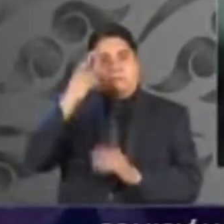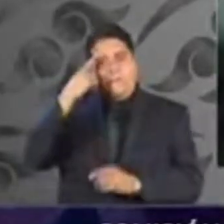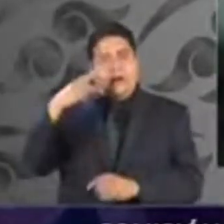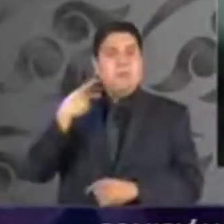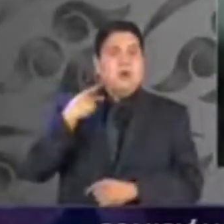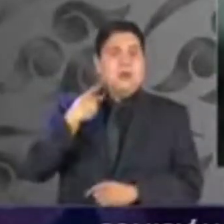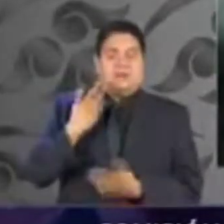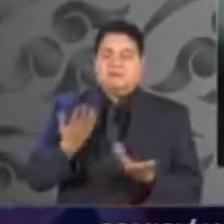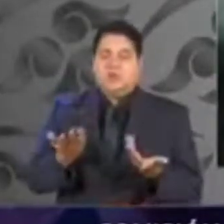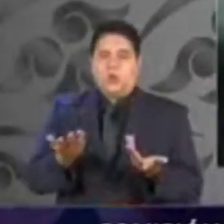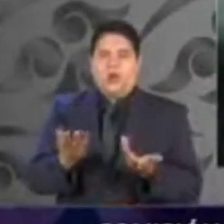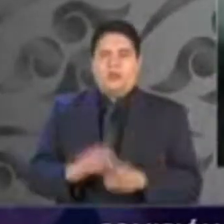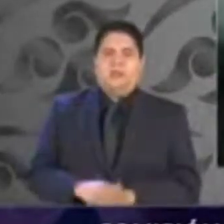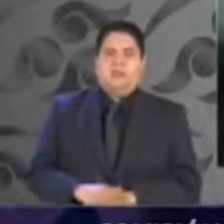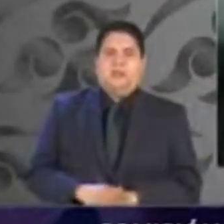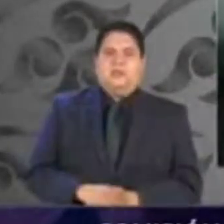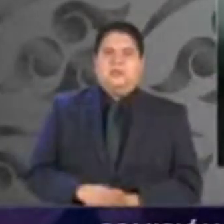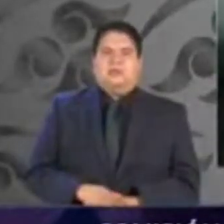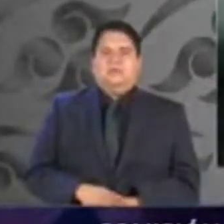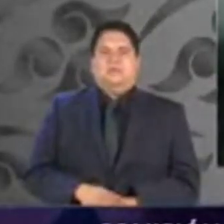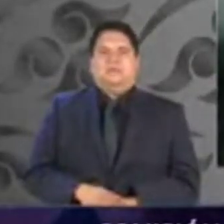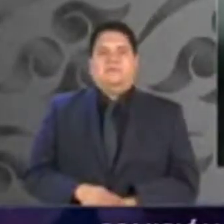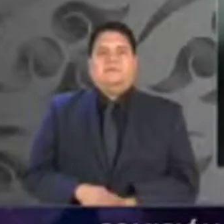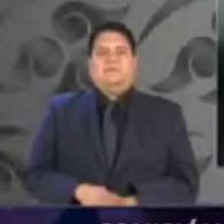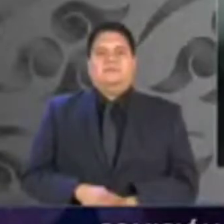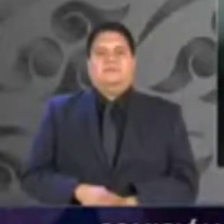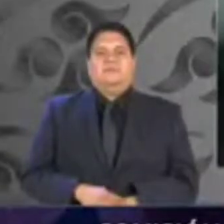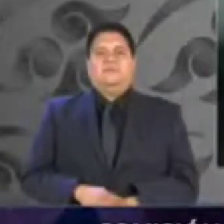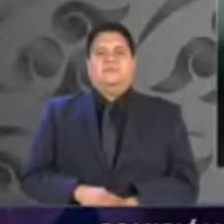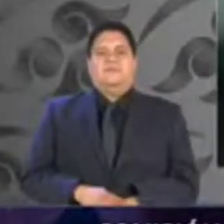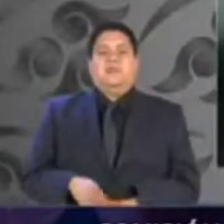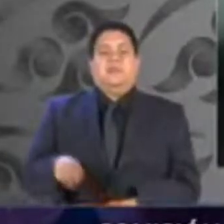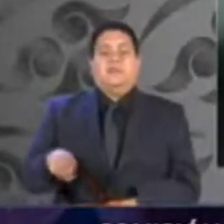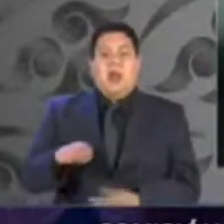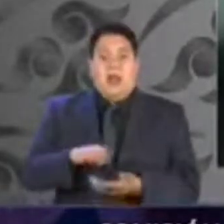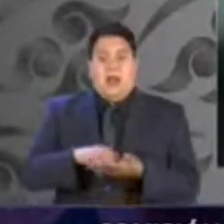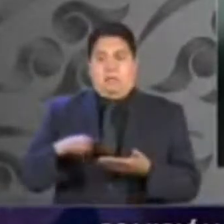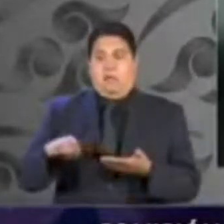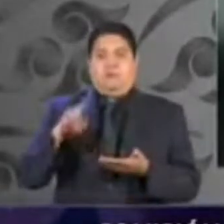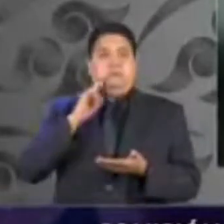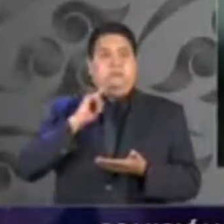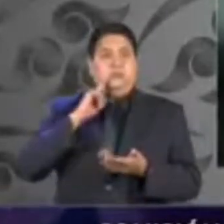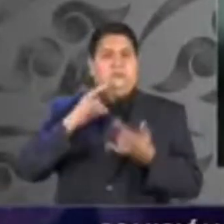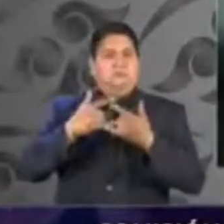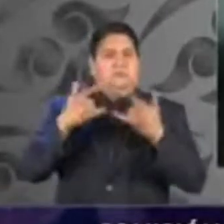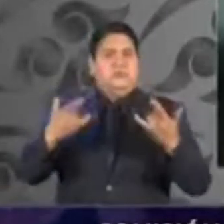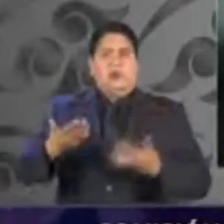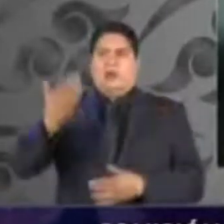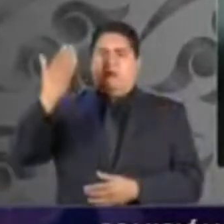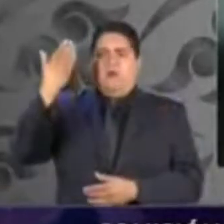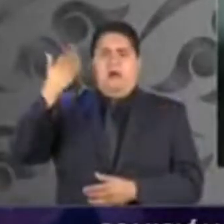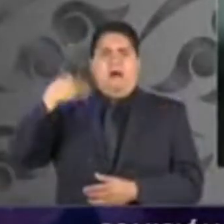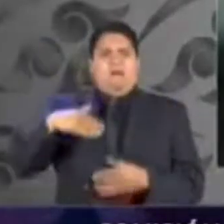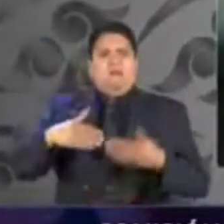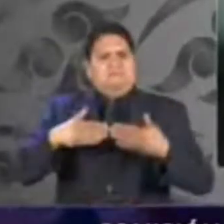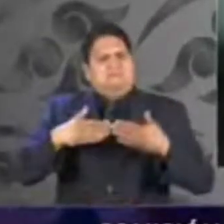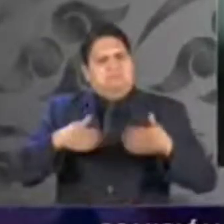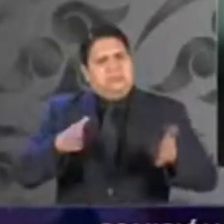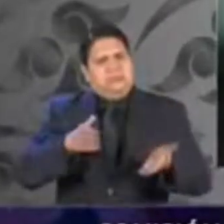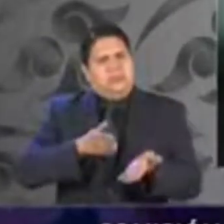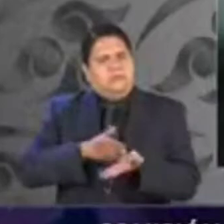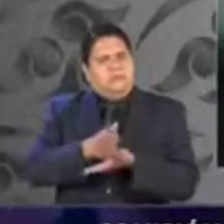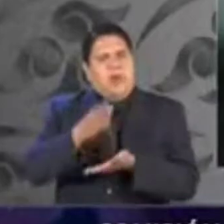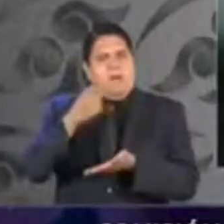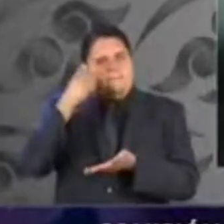herederas de aquellas enormes y admirables luchadoras sociales que nos abrieron camino. No